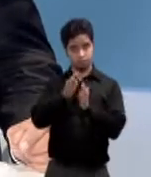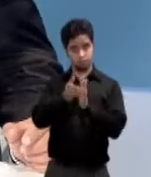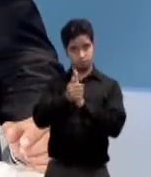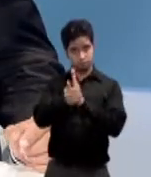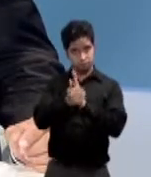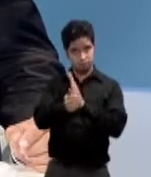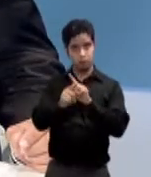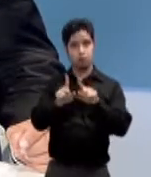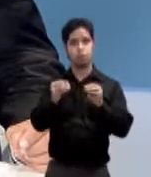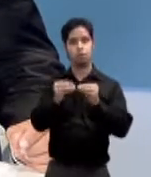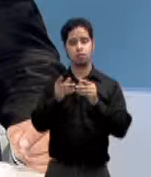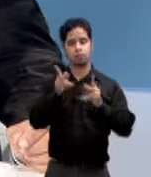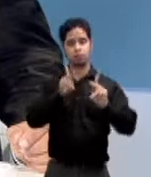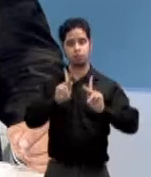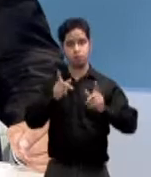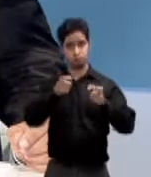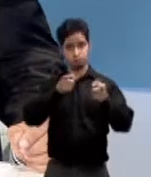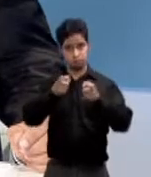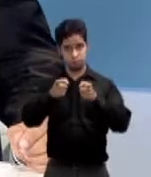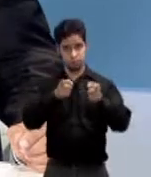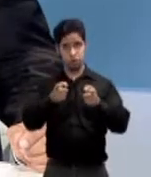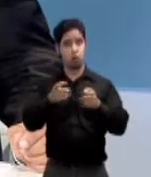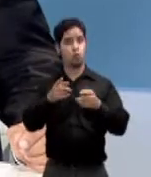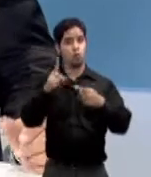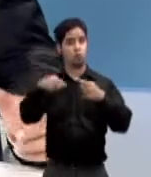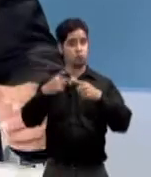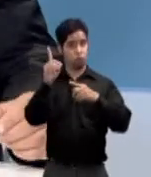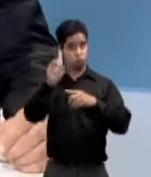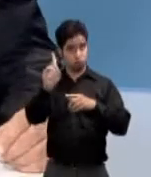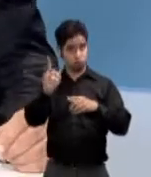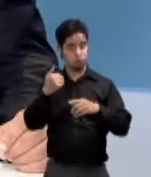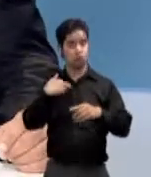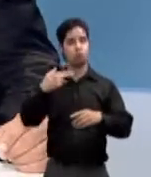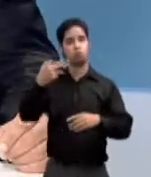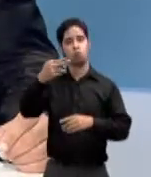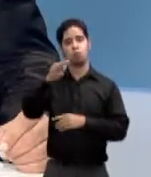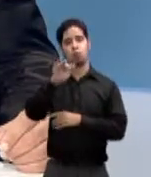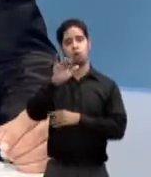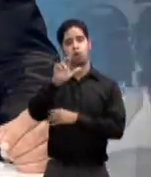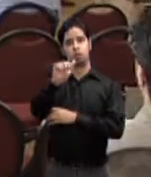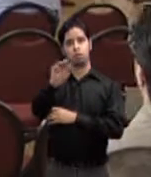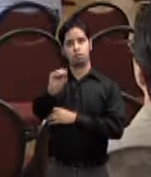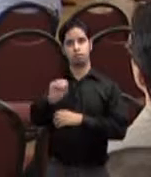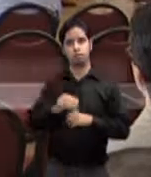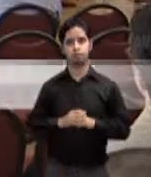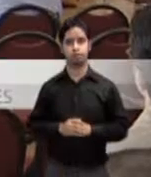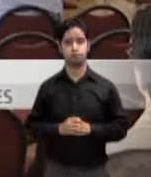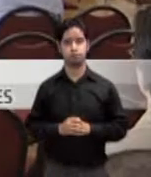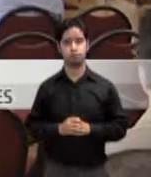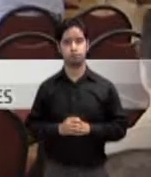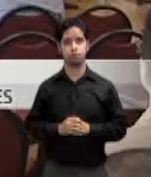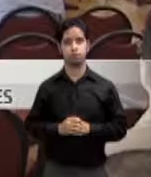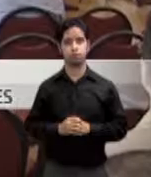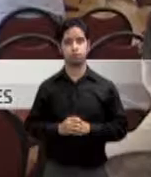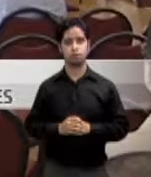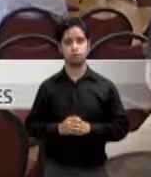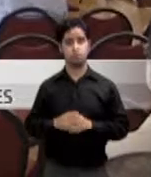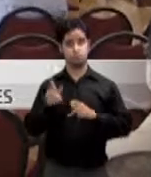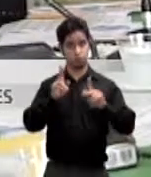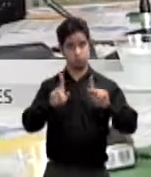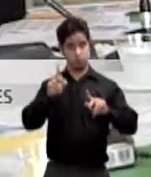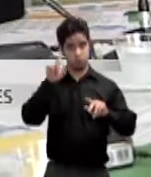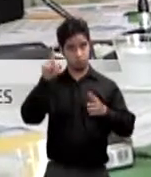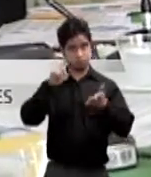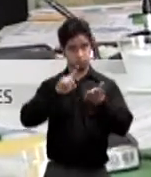administrativo. Esta vez la sede fue en el municipio de Macao. Veamos. Los miembros de la Comisión para el Estudio del